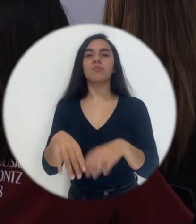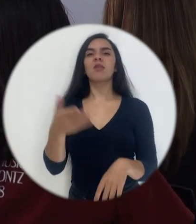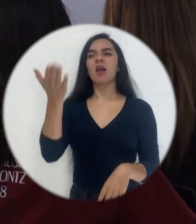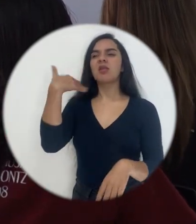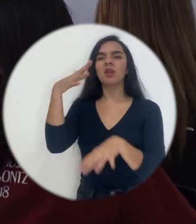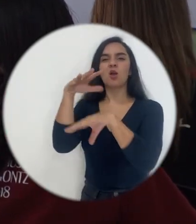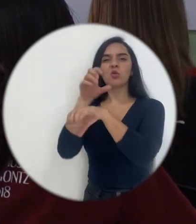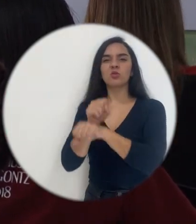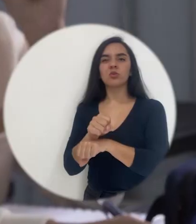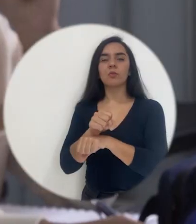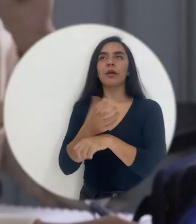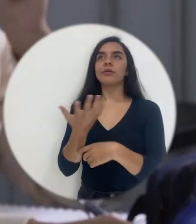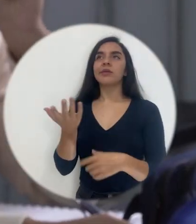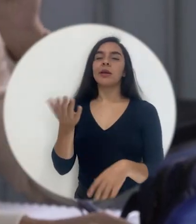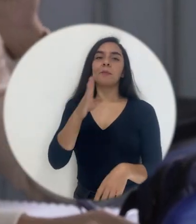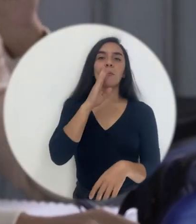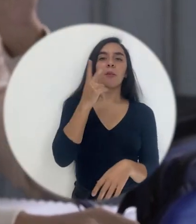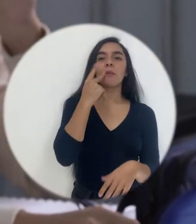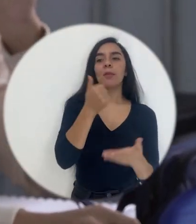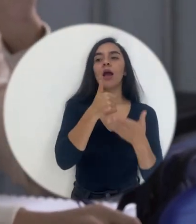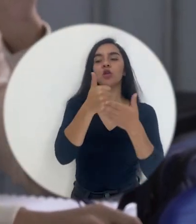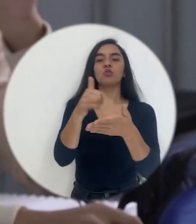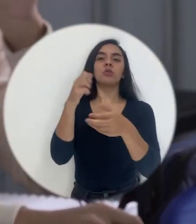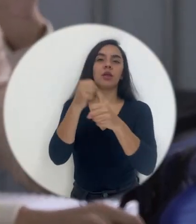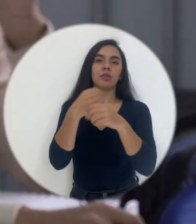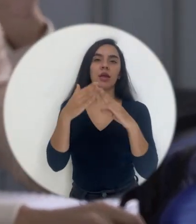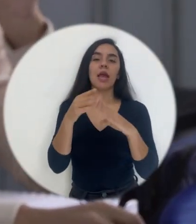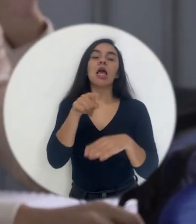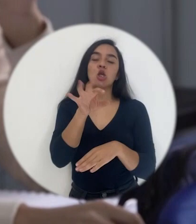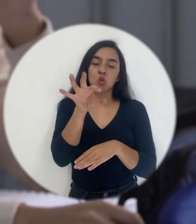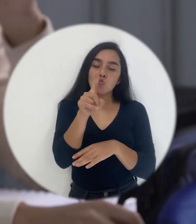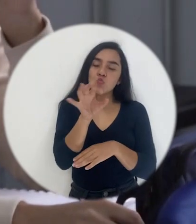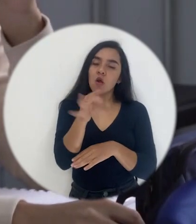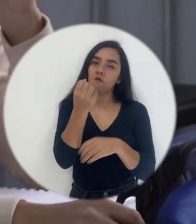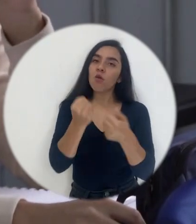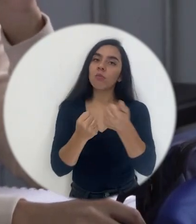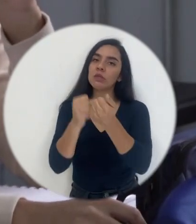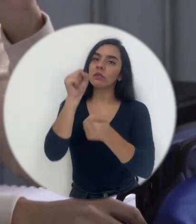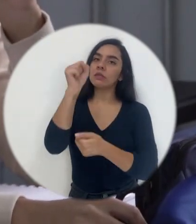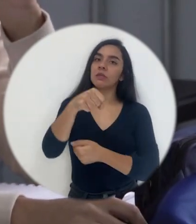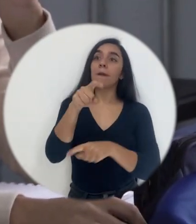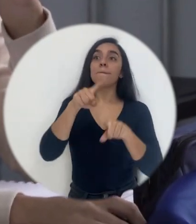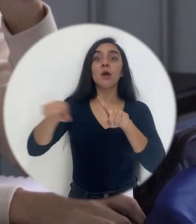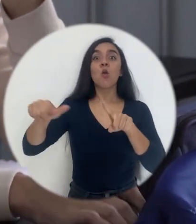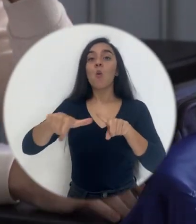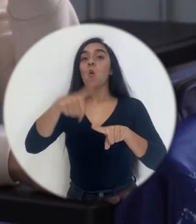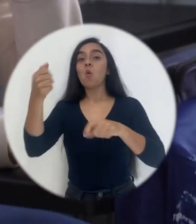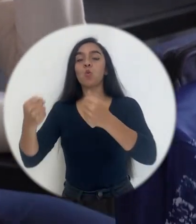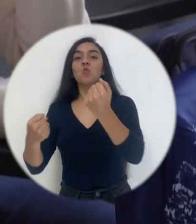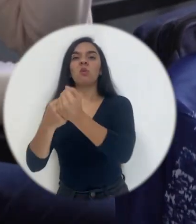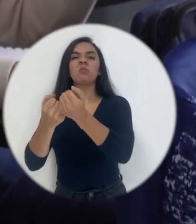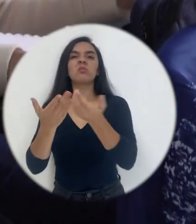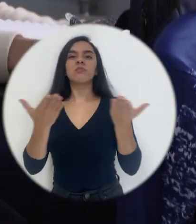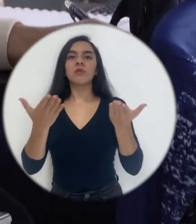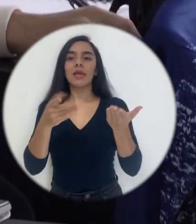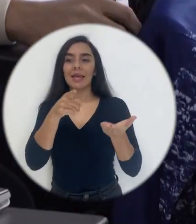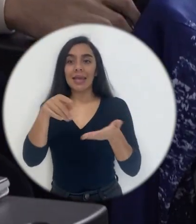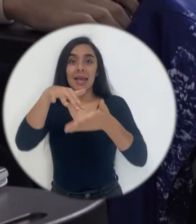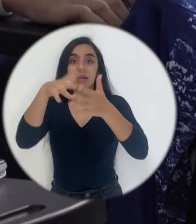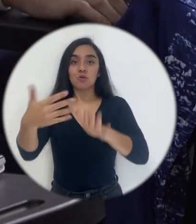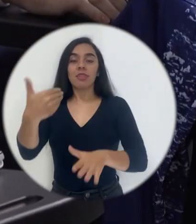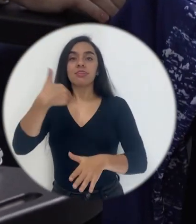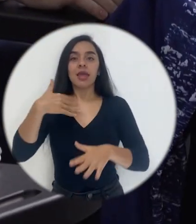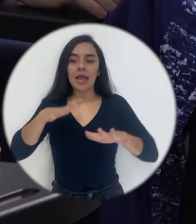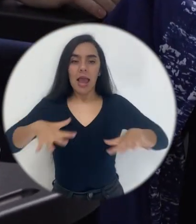quien estuviese con el estudiante le ayudase a hacer tareas ¿verdad? esa es una manera de apoyarlo pero creo que otro apoyo fundamental es que el estudiante